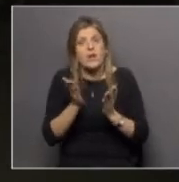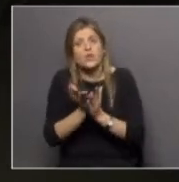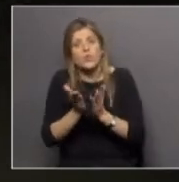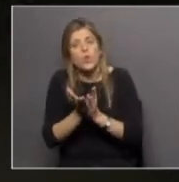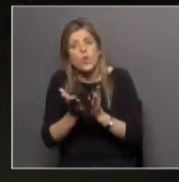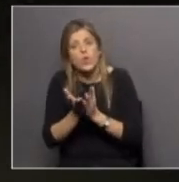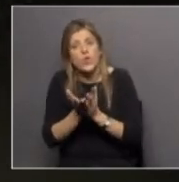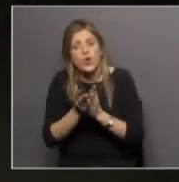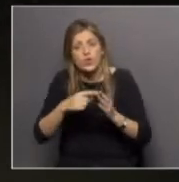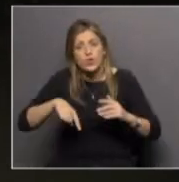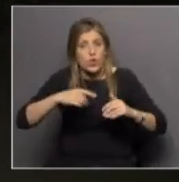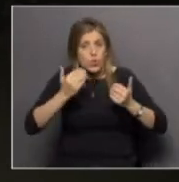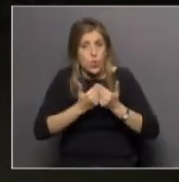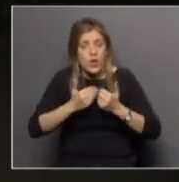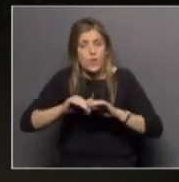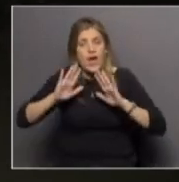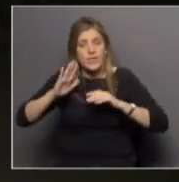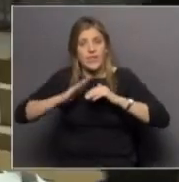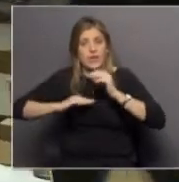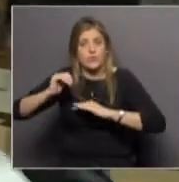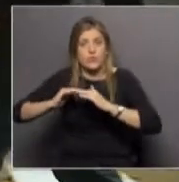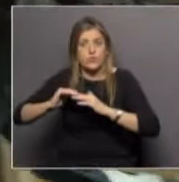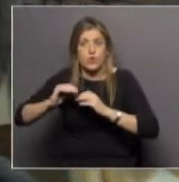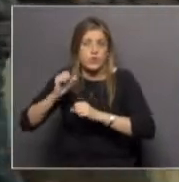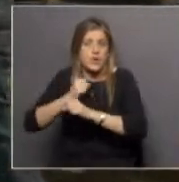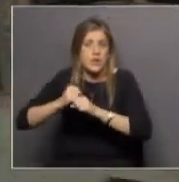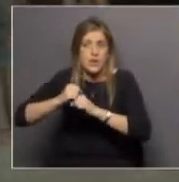cuando analizamos un edificio de gran porte